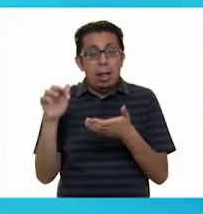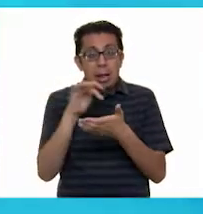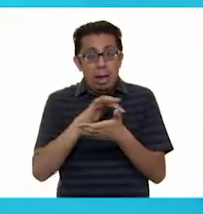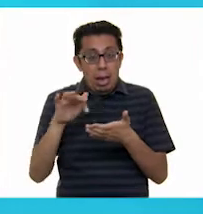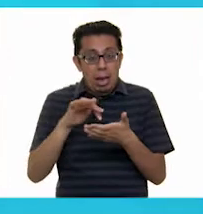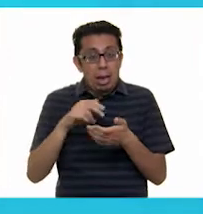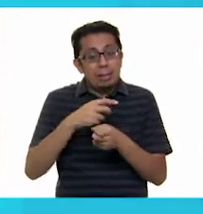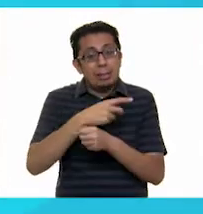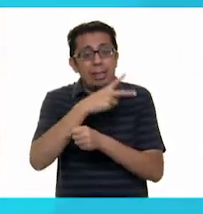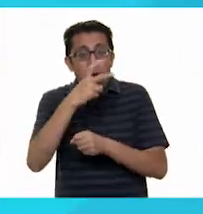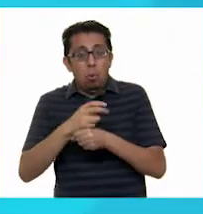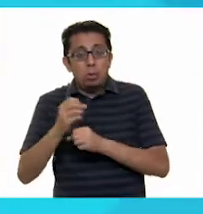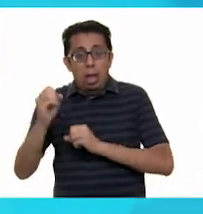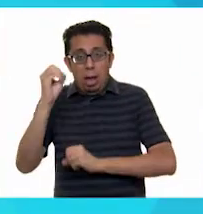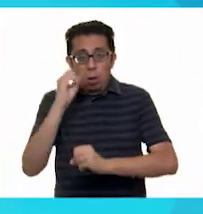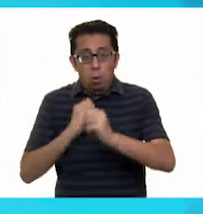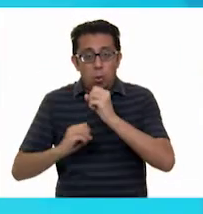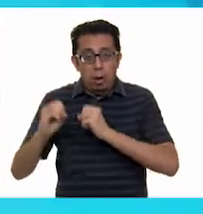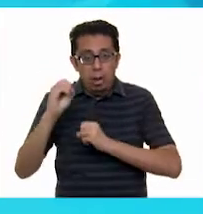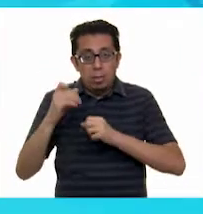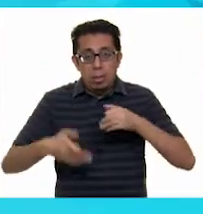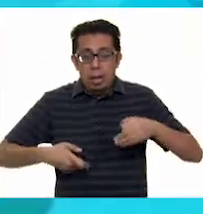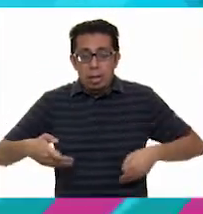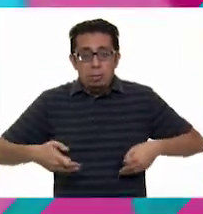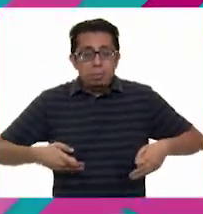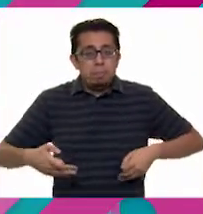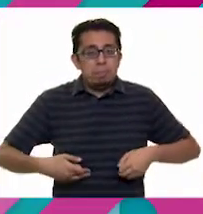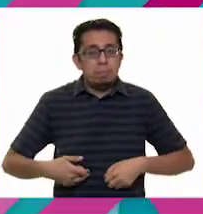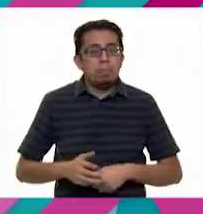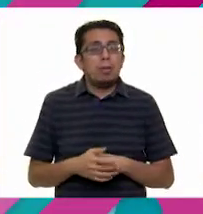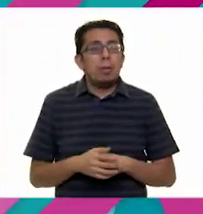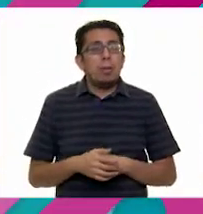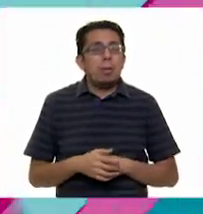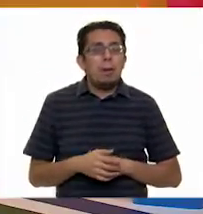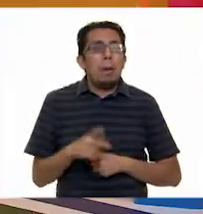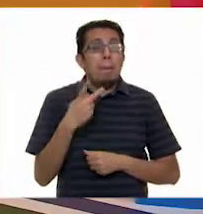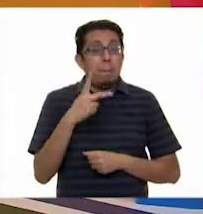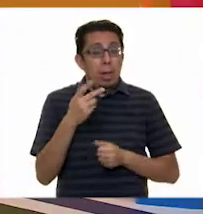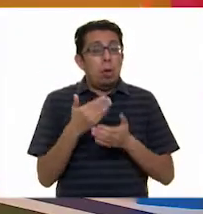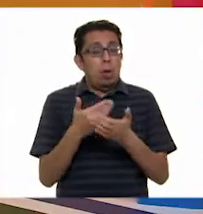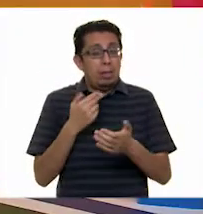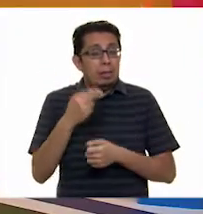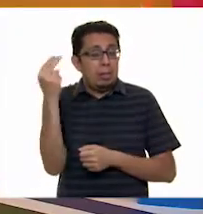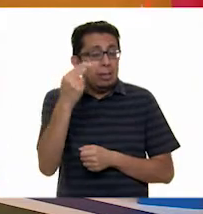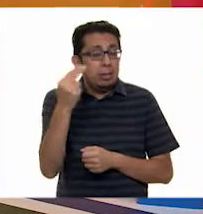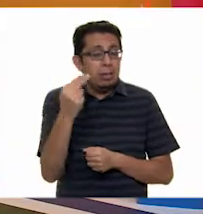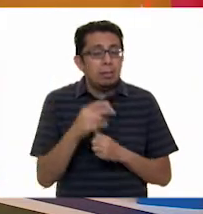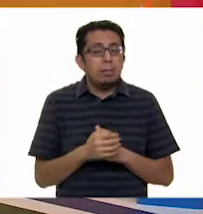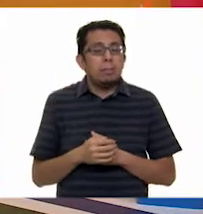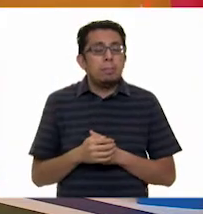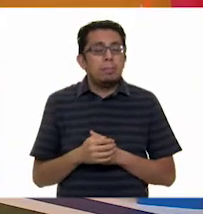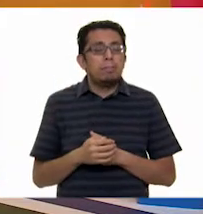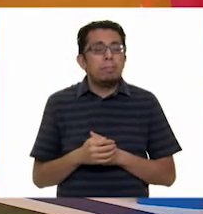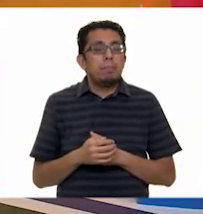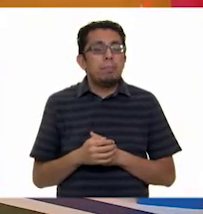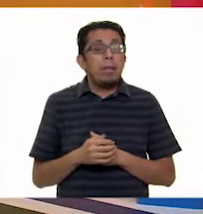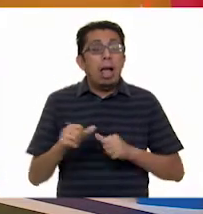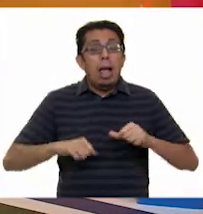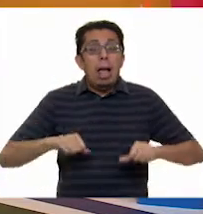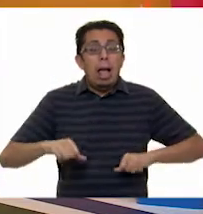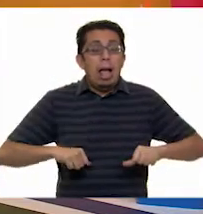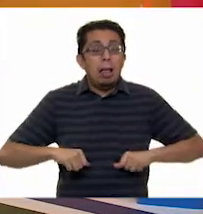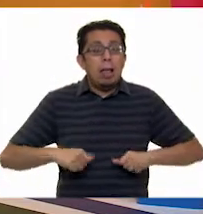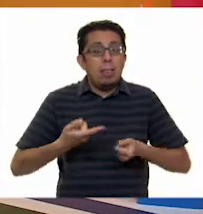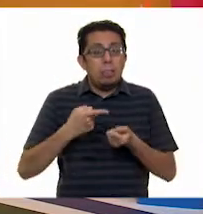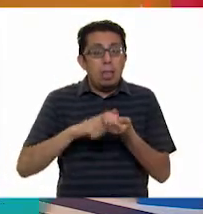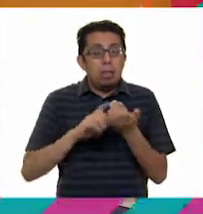la otra obra de teatro, ¿verdad? Pero para eso antes necesitamos, bueno, contestar la actividad de